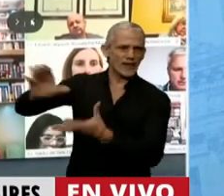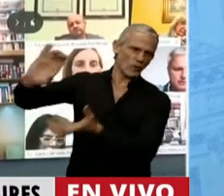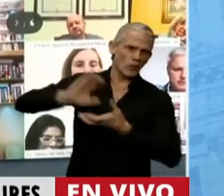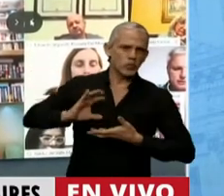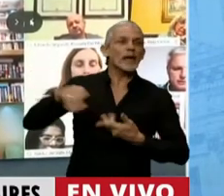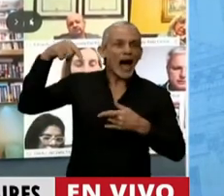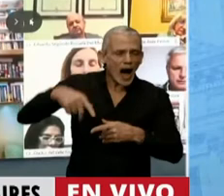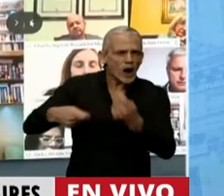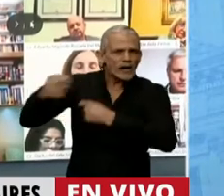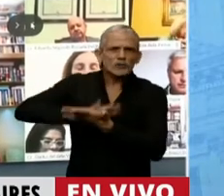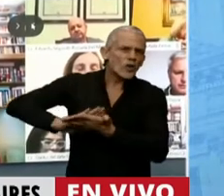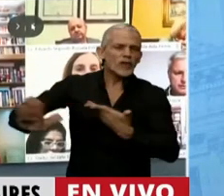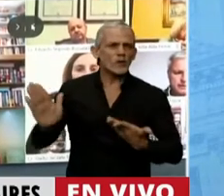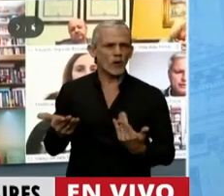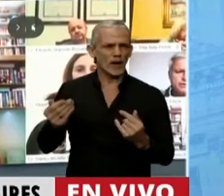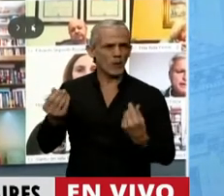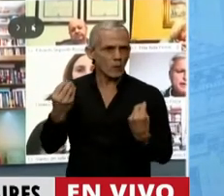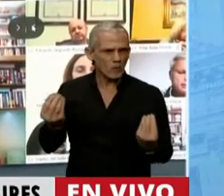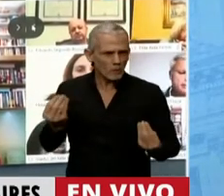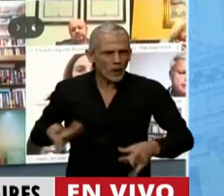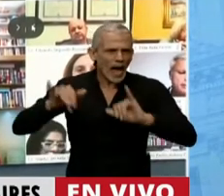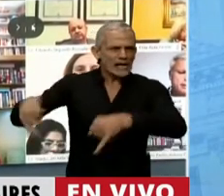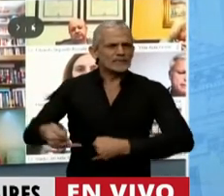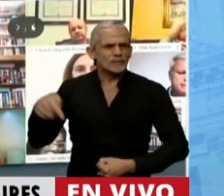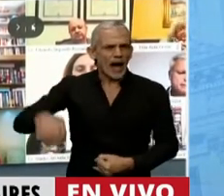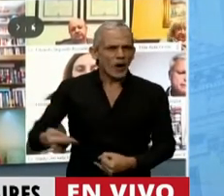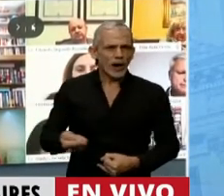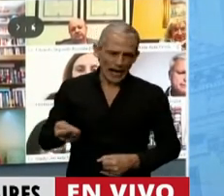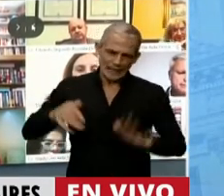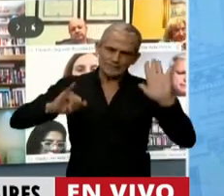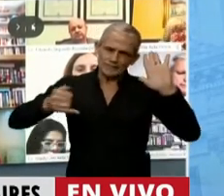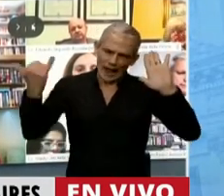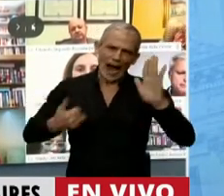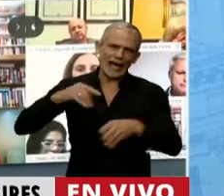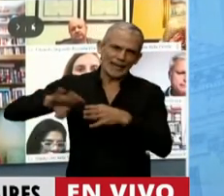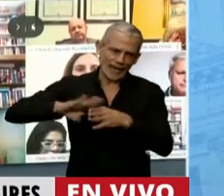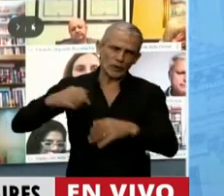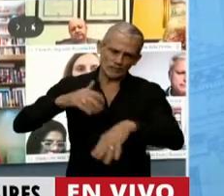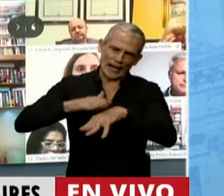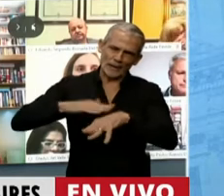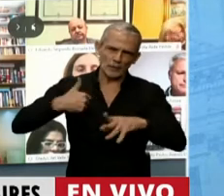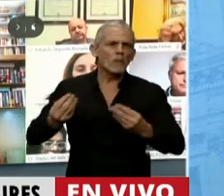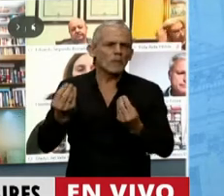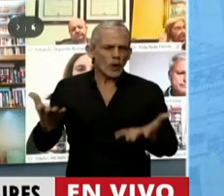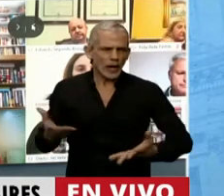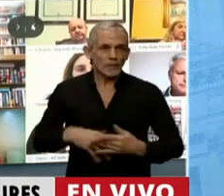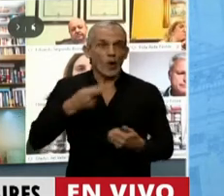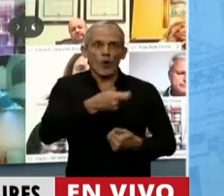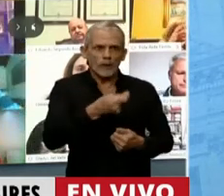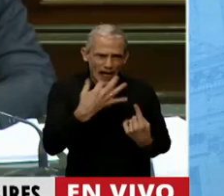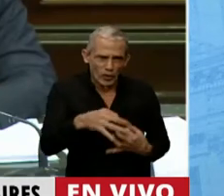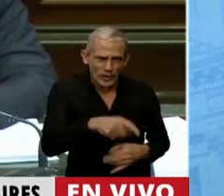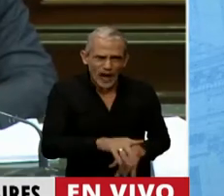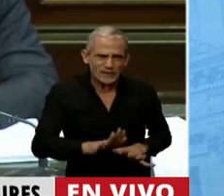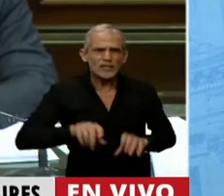renegociando su pago, o sea, aceptándola como si fuera una deuda de la que nos tenemos que hacer cargo todos, por ejemplo, los jubilados